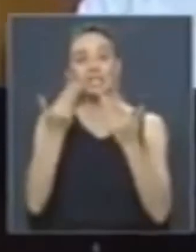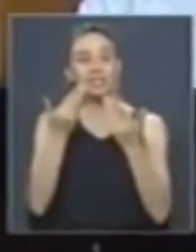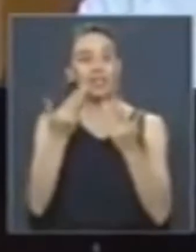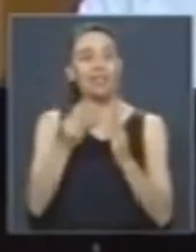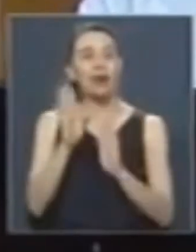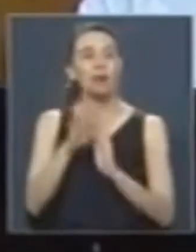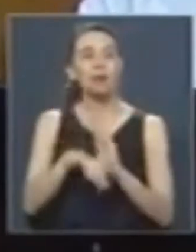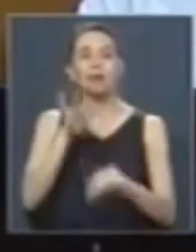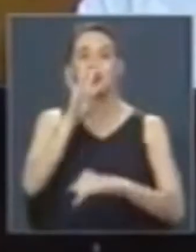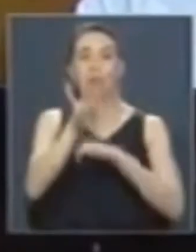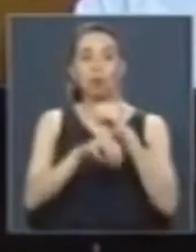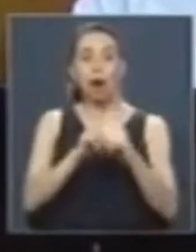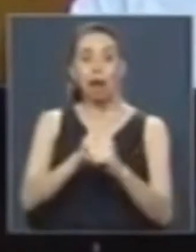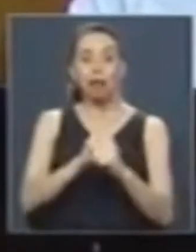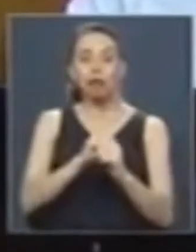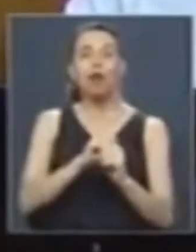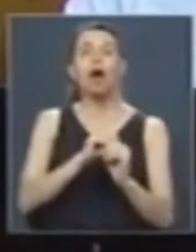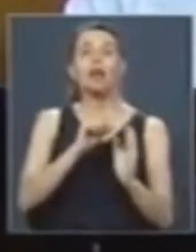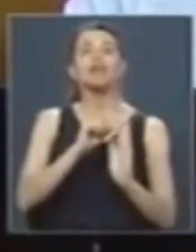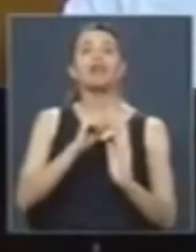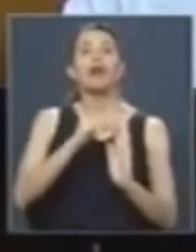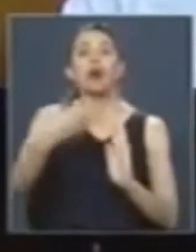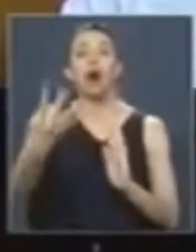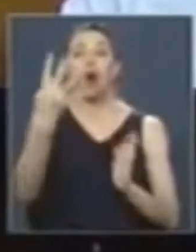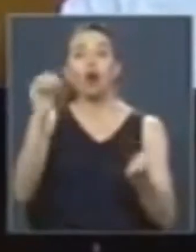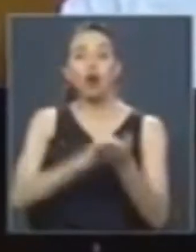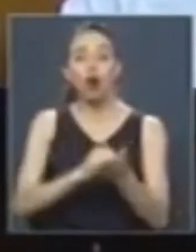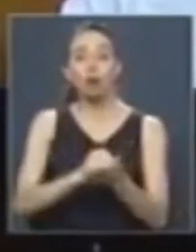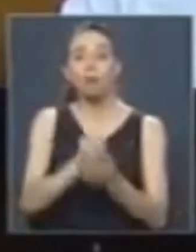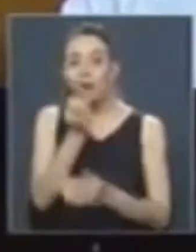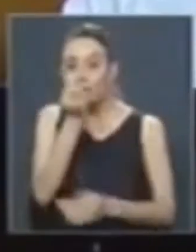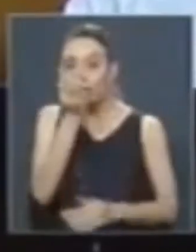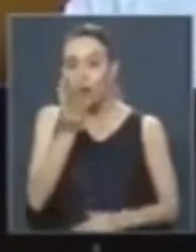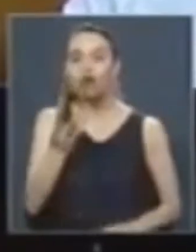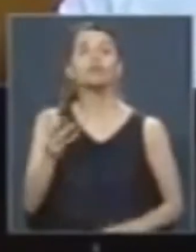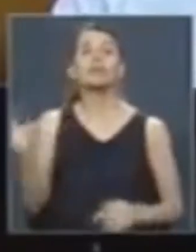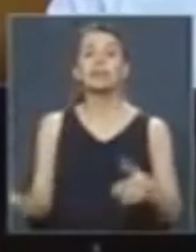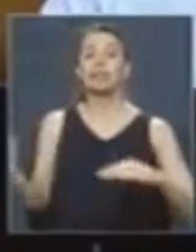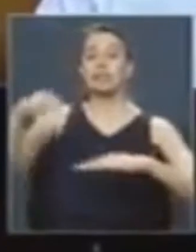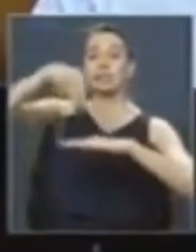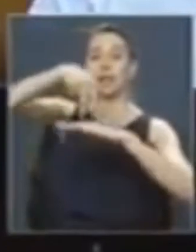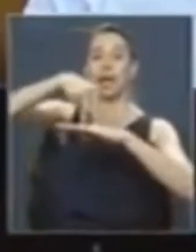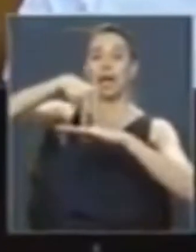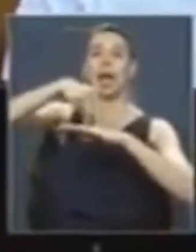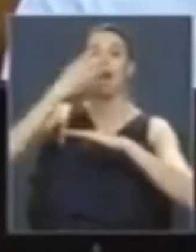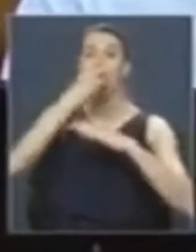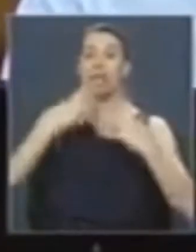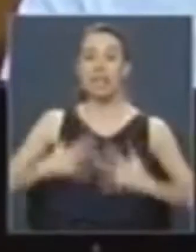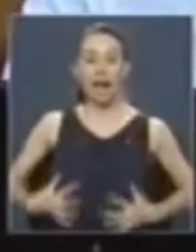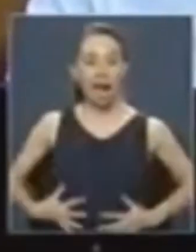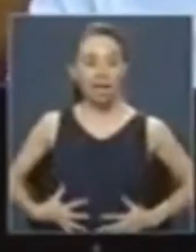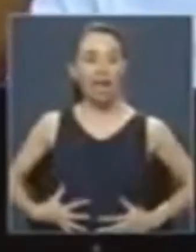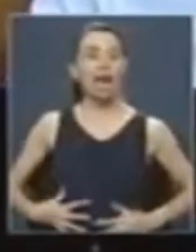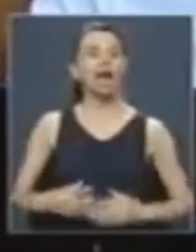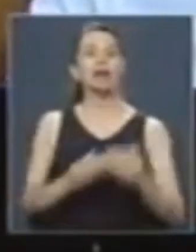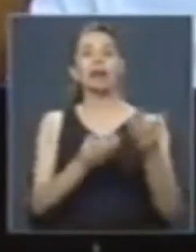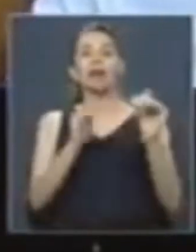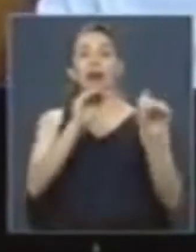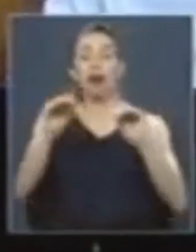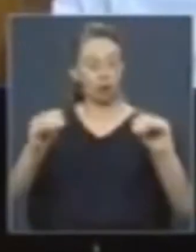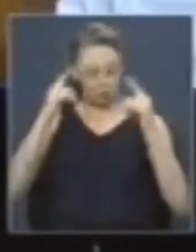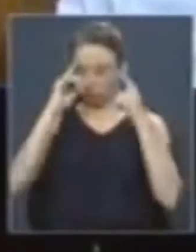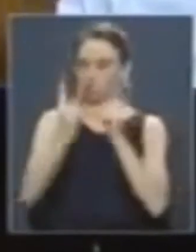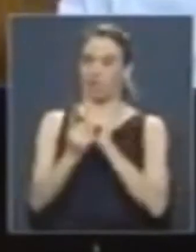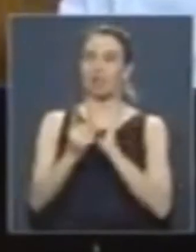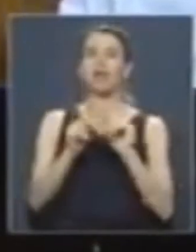menos de cuatro años del golpe, Florcita irrumpió vestido de naranja, irreverente, invitando a la paz en un país de guerra,